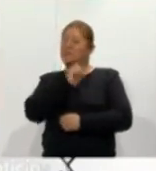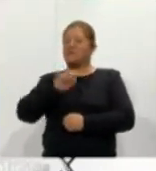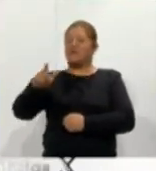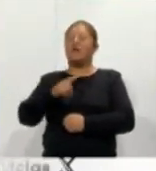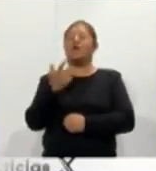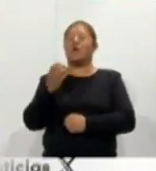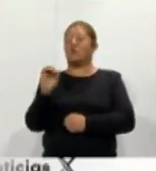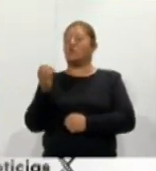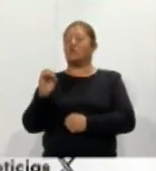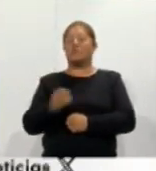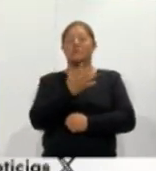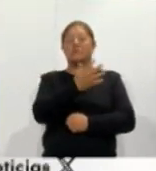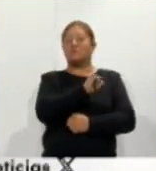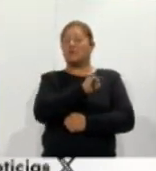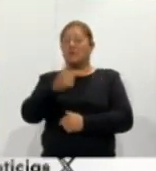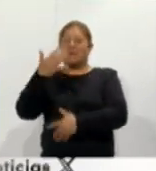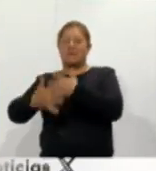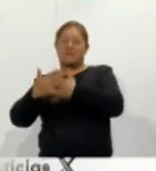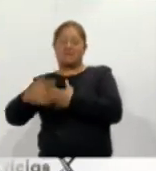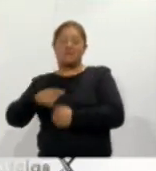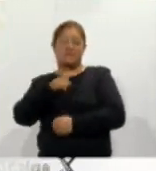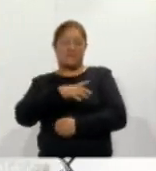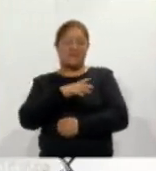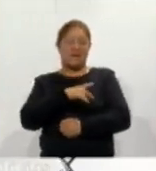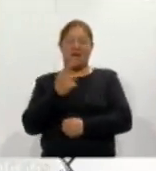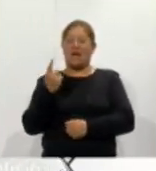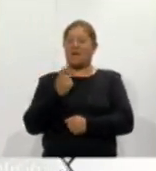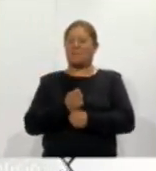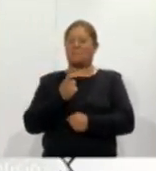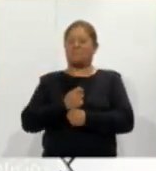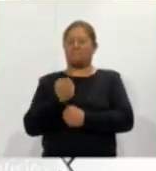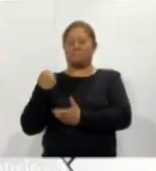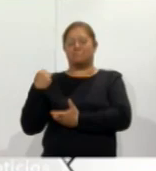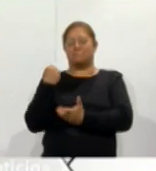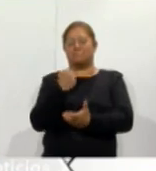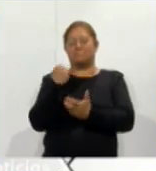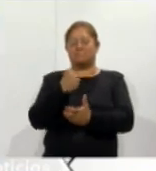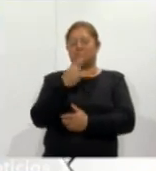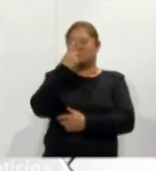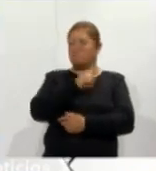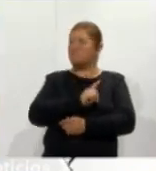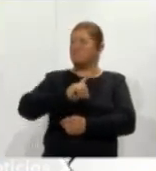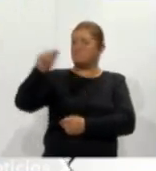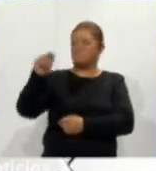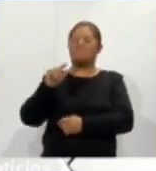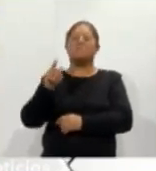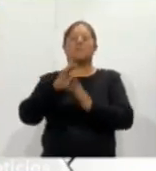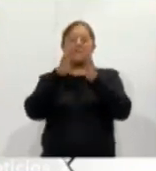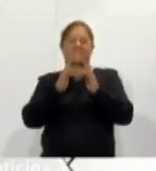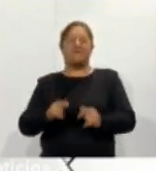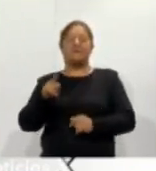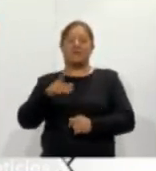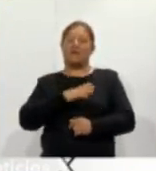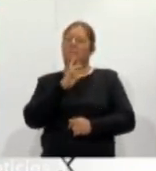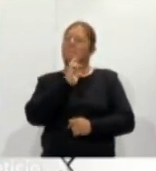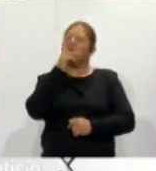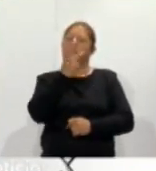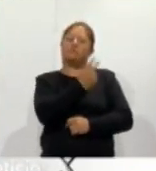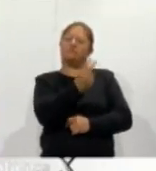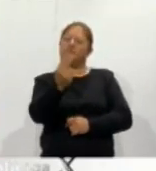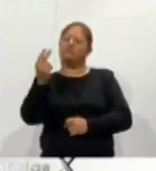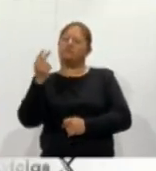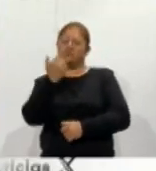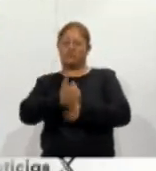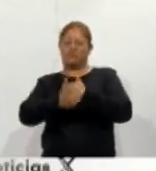15 de octubre donde se repartieron las primeras cuotas para la fiesta olímpica parisina estuvieron los mejores voleibolistas del obre fue un